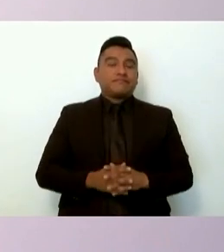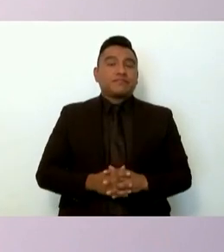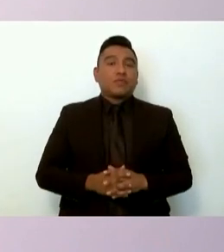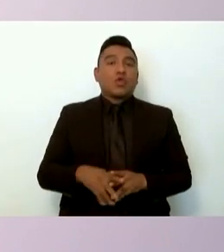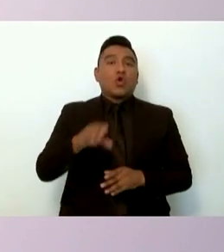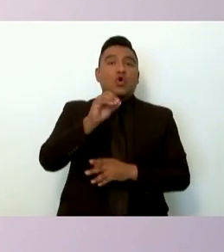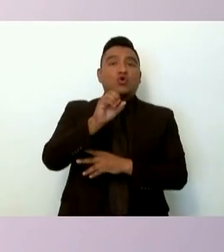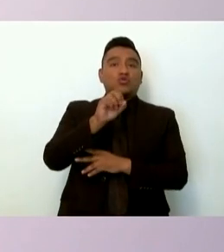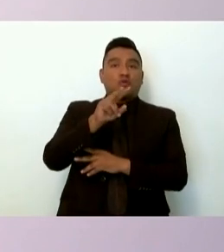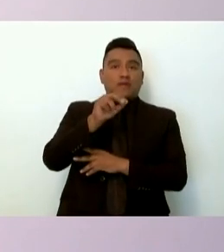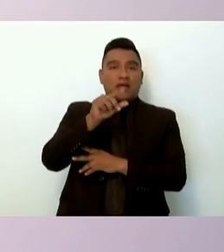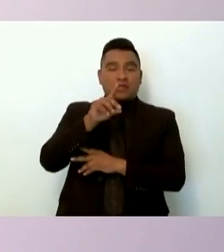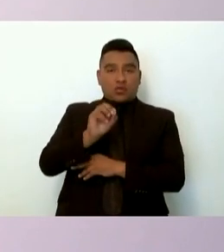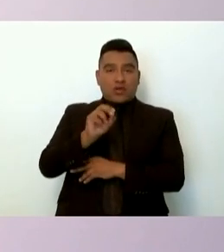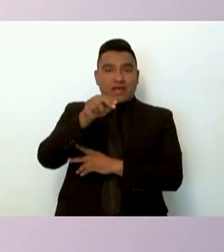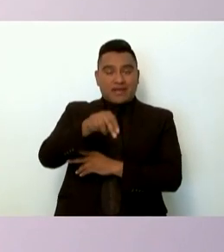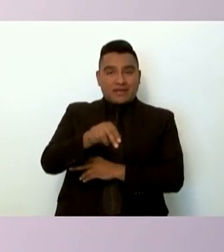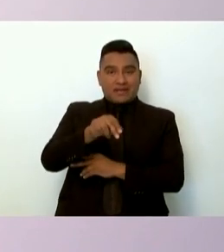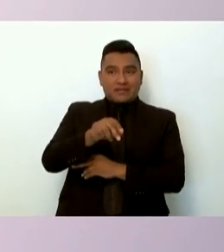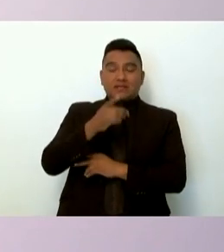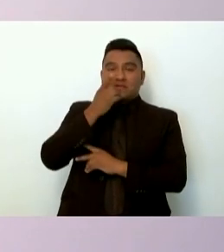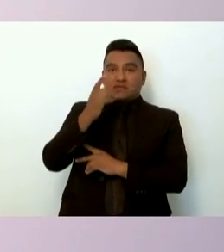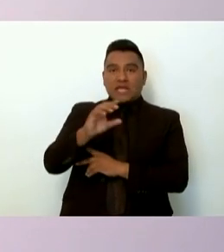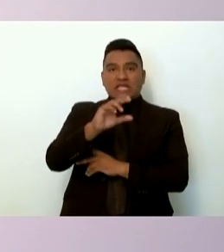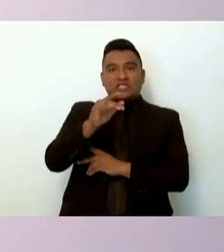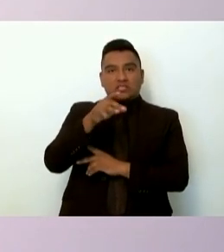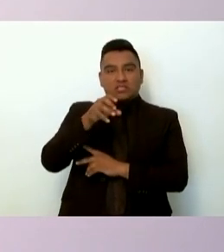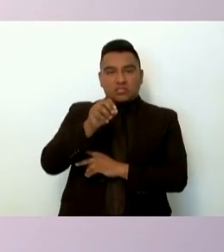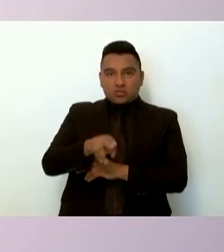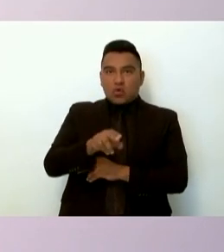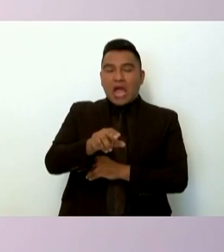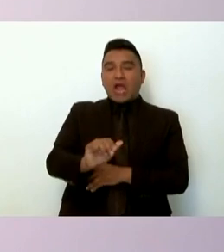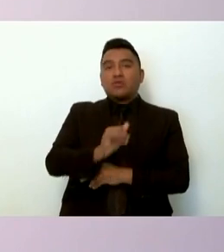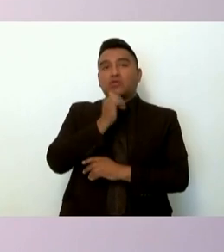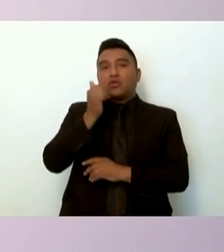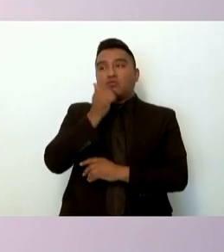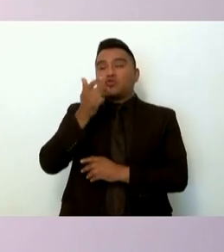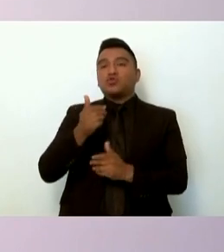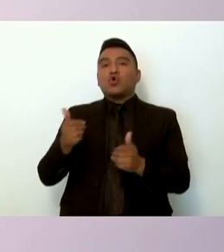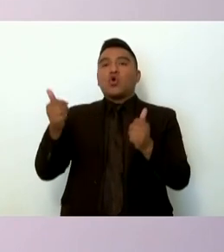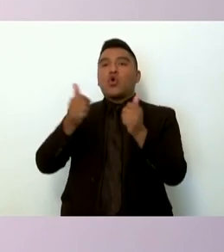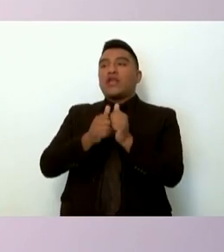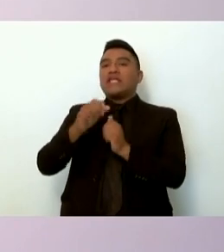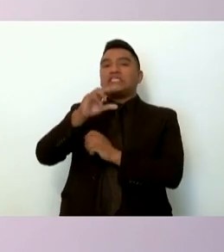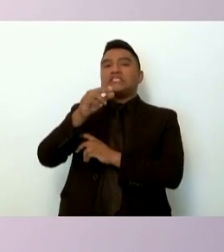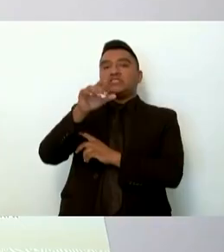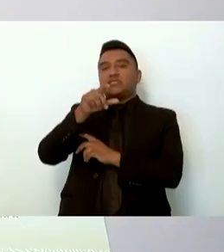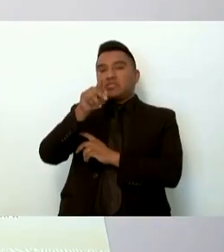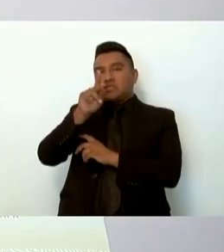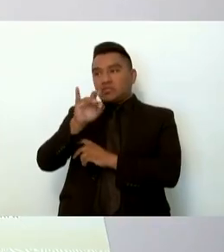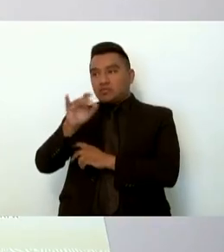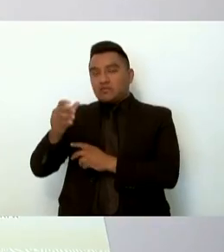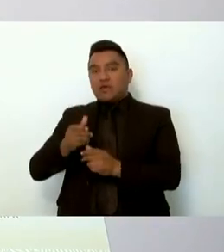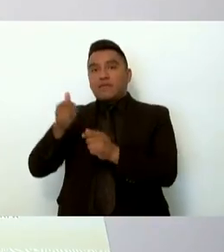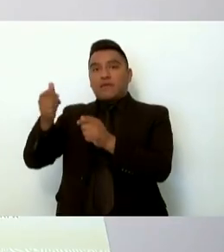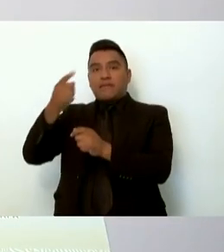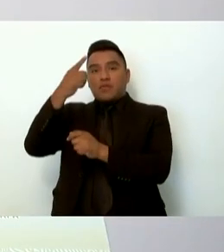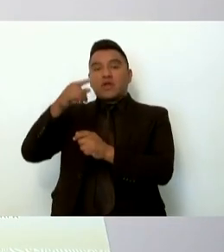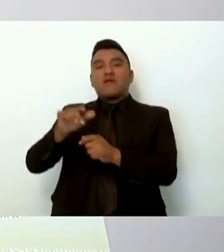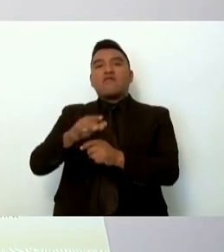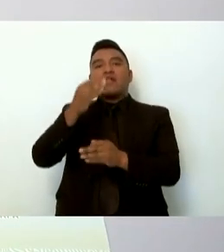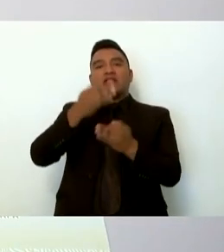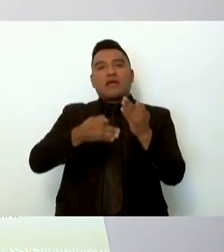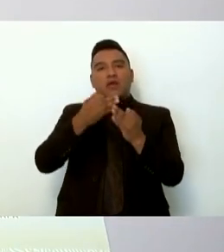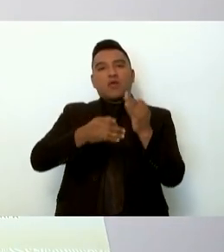Osvaldo Eña señala que el chino le reportó que tenía que llevar a los estudiantes con el chuqui porque entre ellos venían sujetos que pertenecían a los